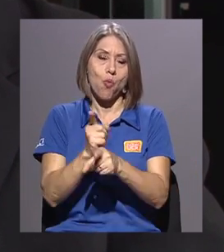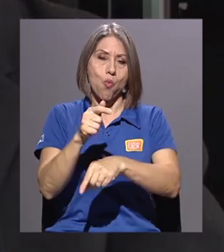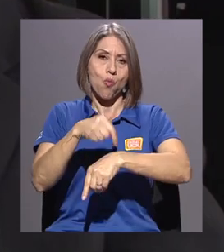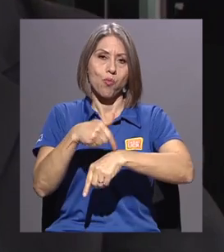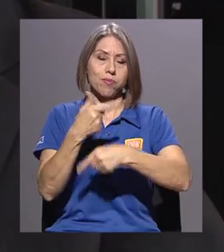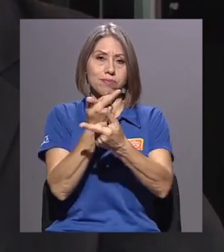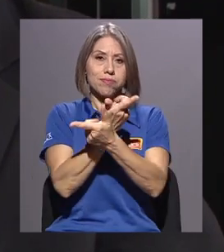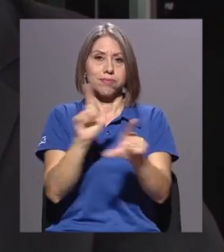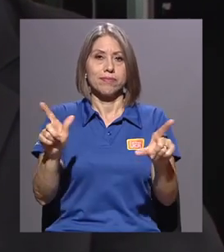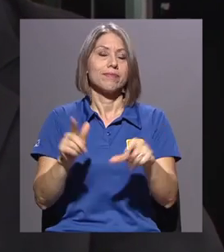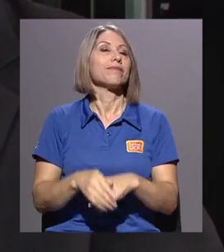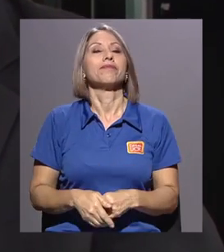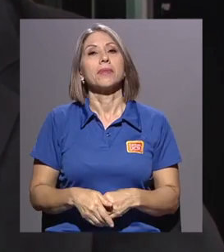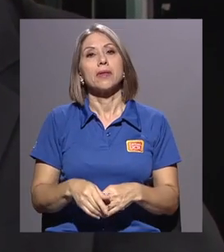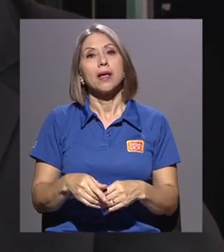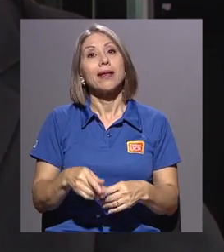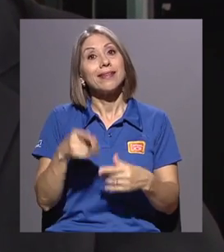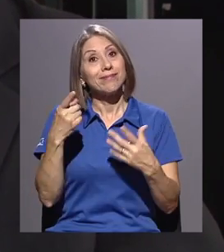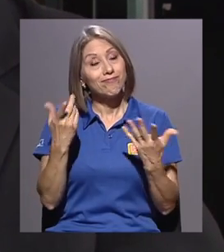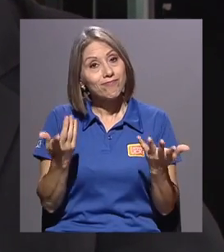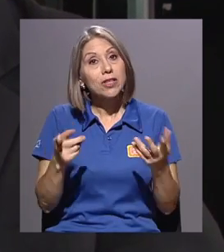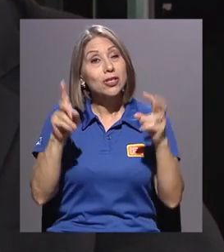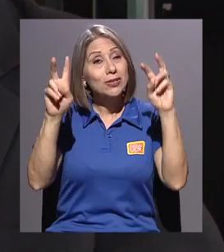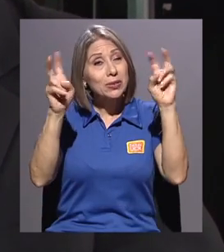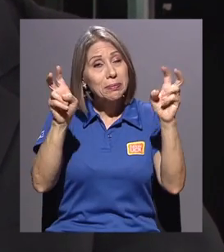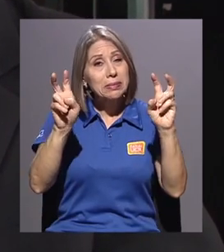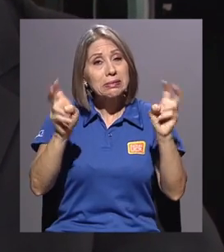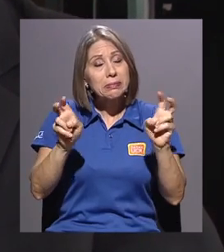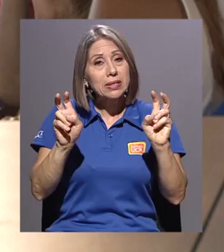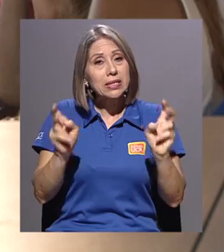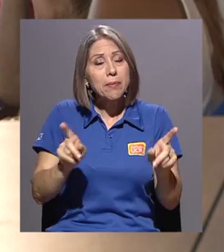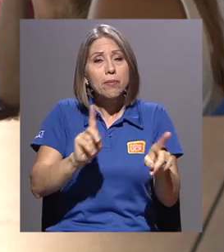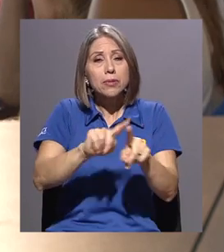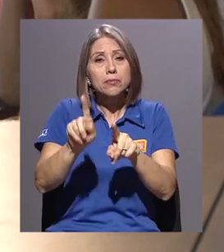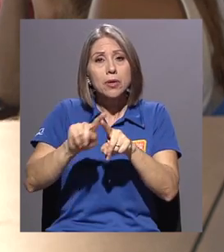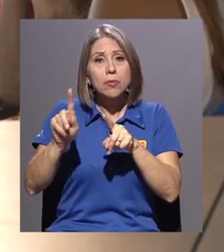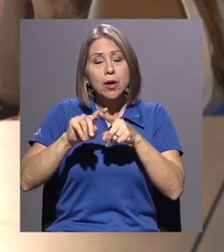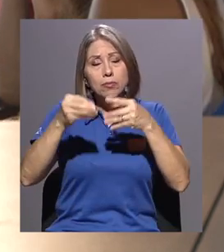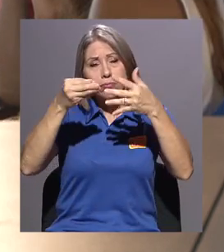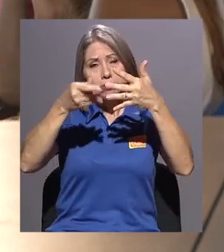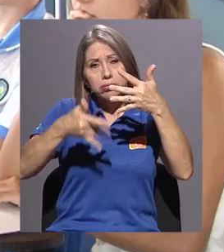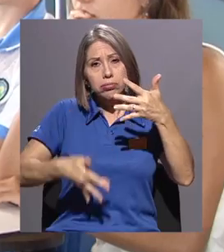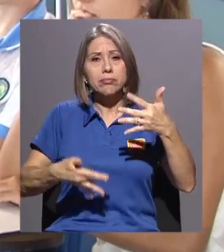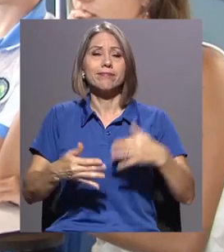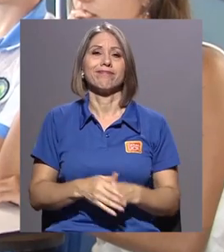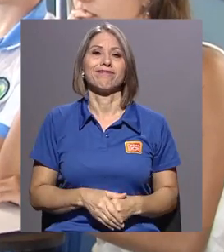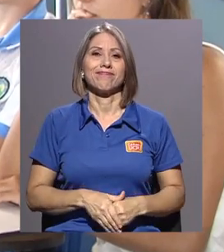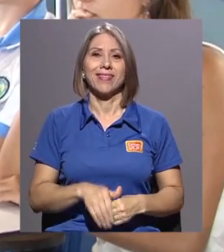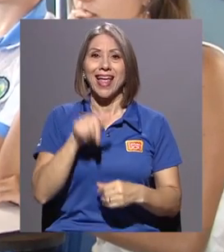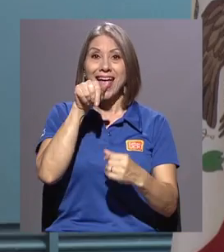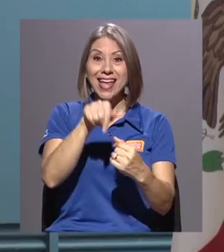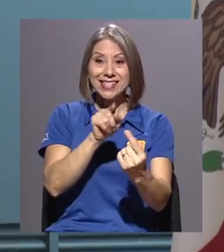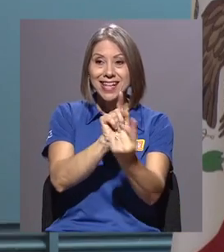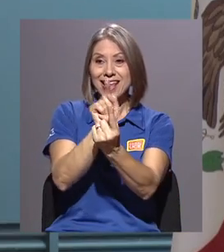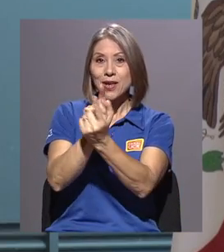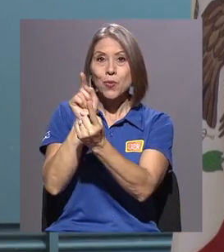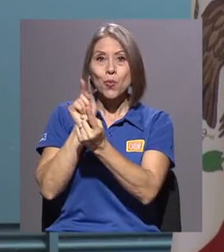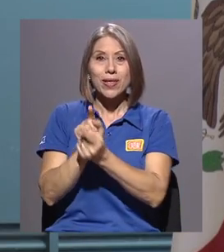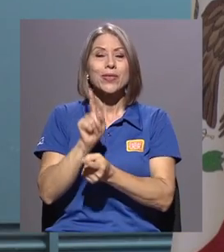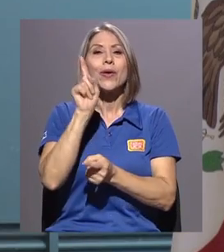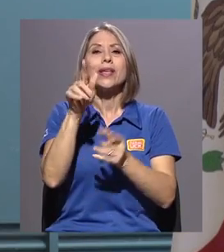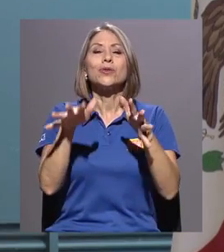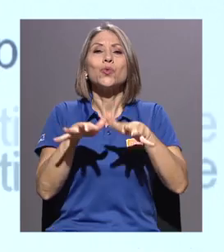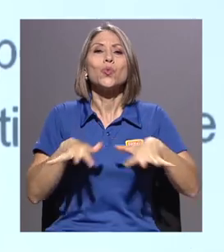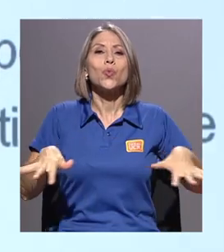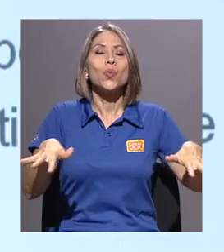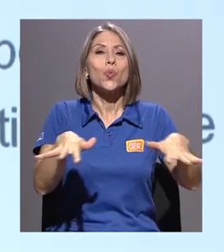libre. Entonces, es una temática bastante variada y amplia. Este encuentro se ha convertido en un espacio